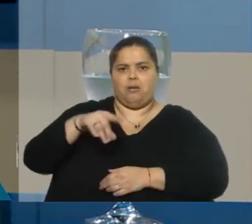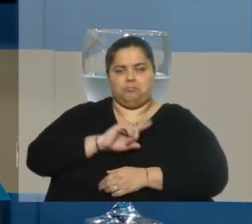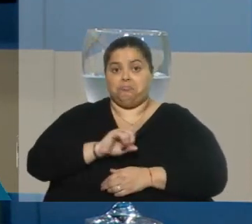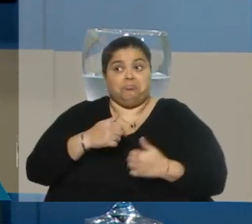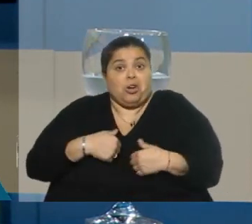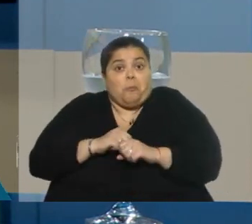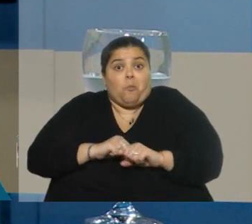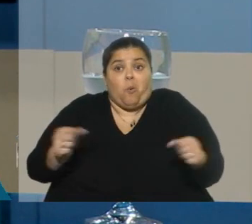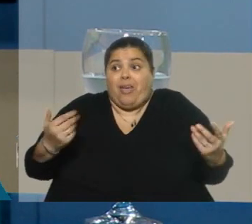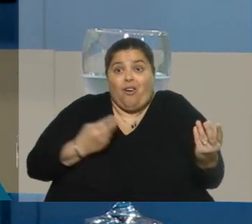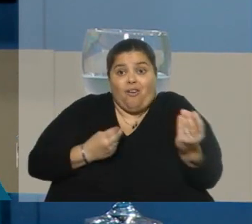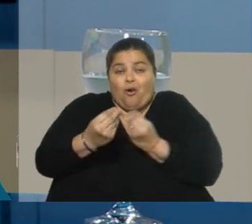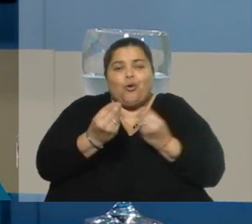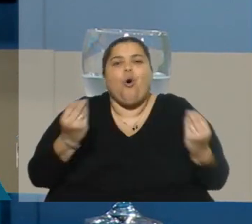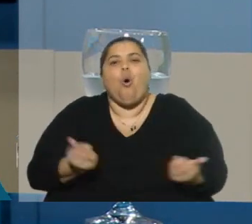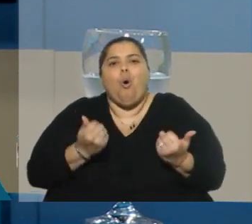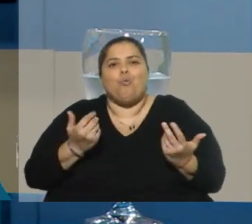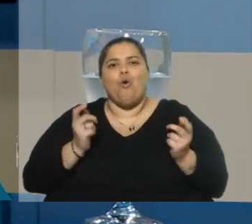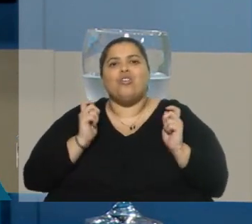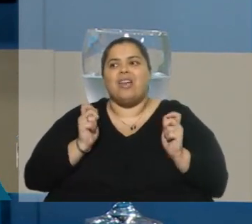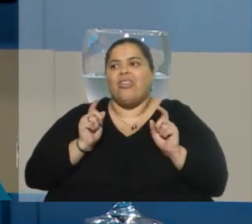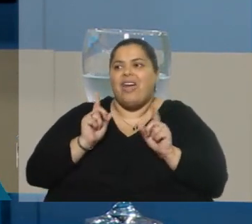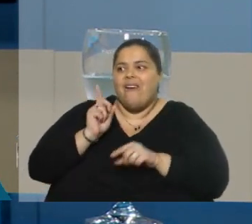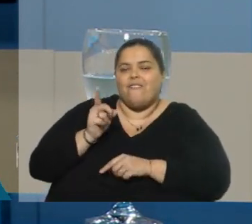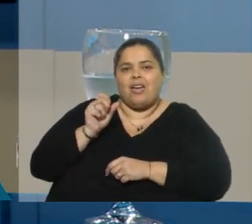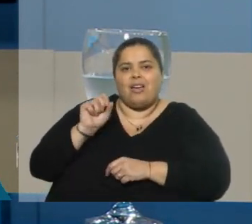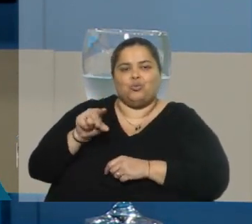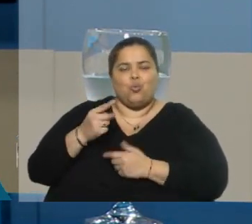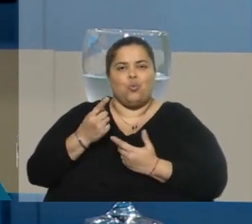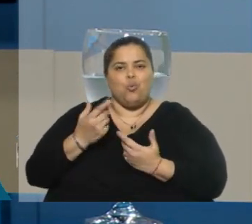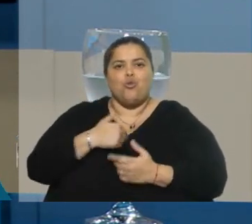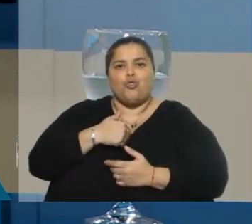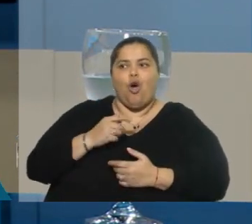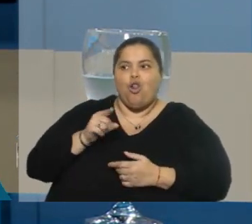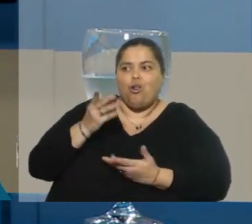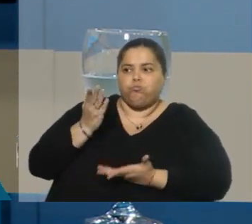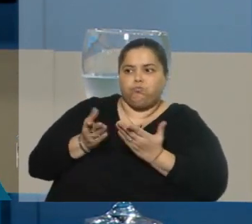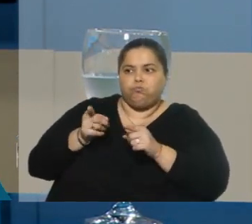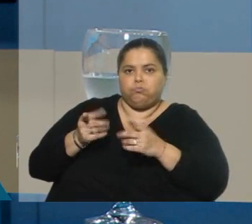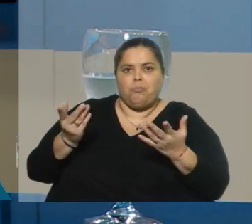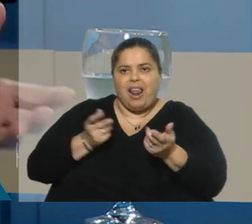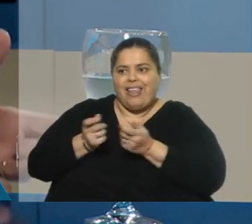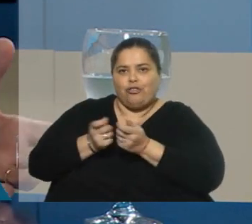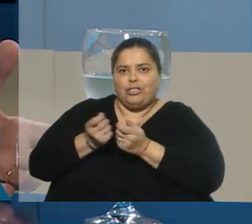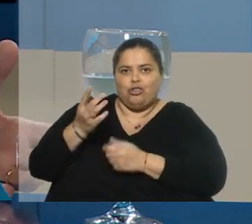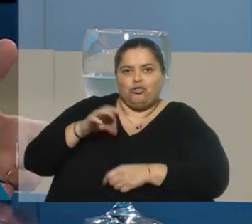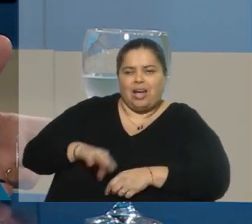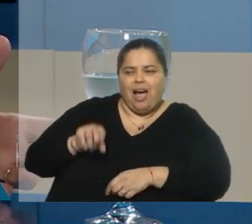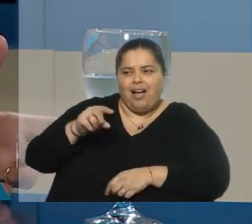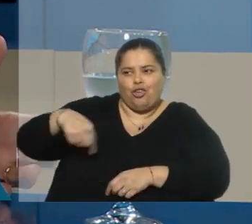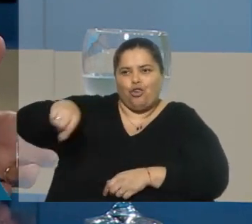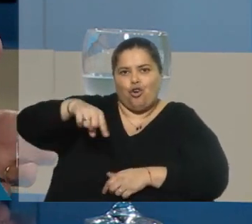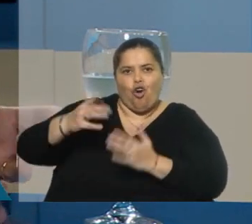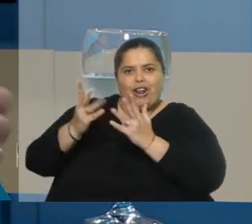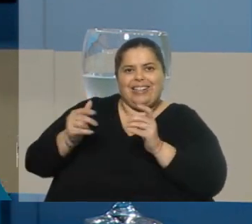sustituir a quien está llamado a asumir, en ese caso, la contraparte de Sintep en la negociación salarial, que son las organizaciones